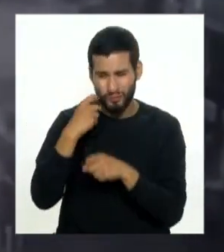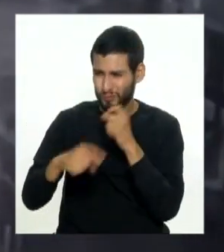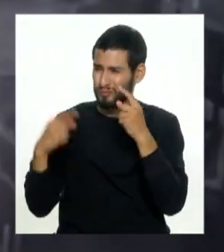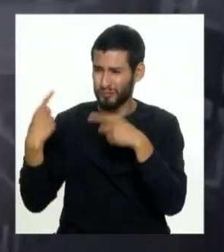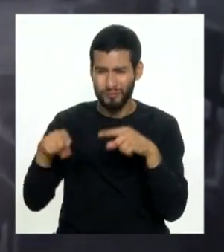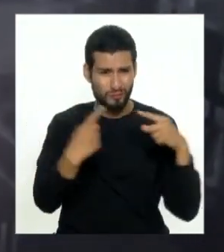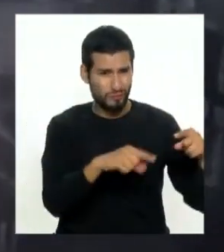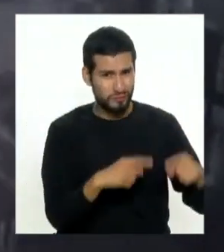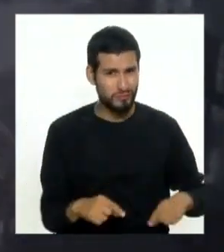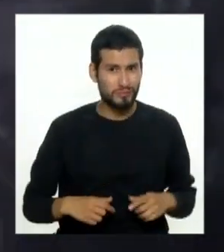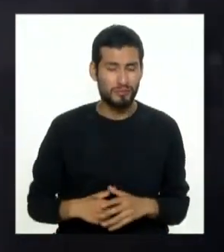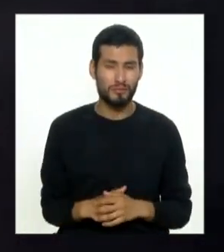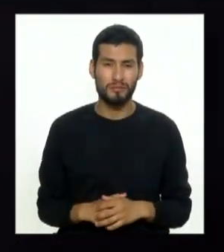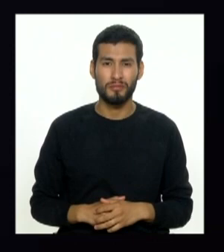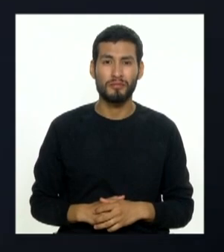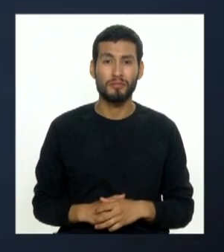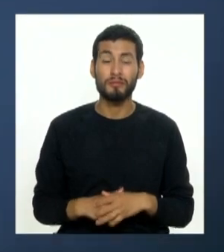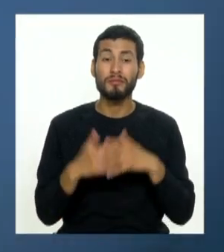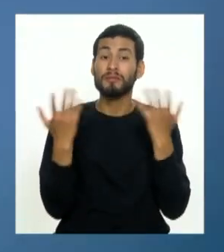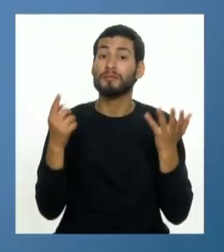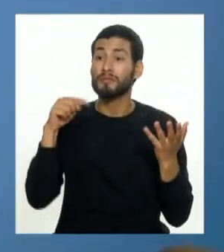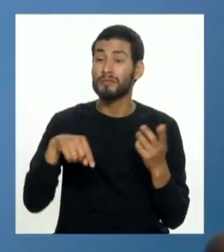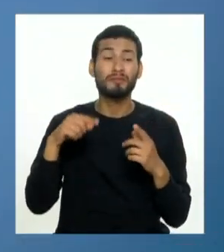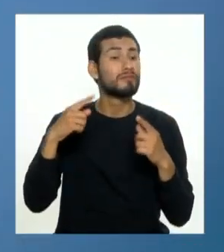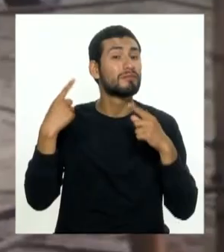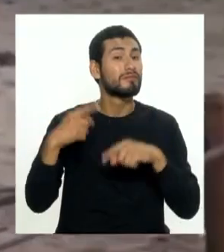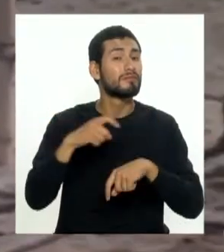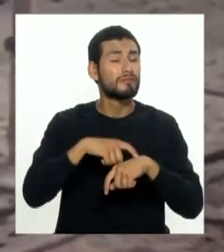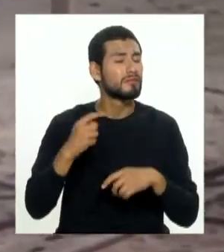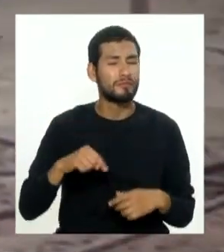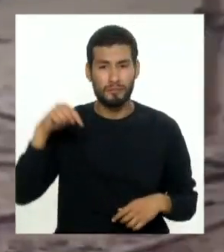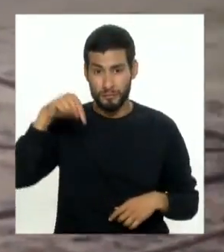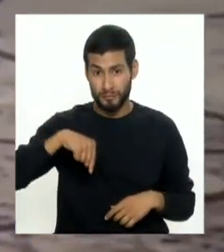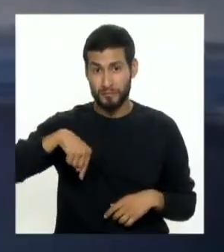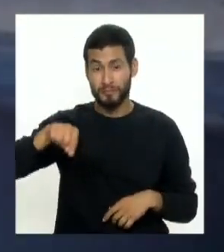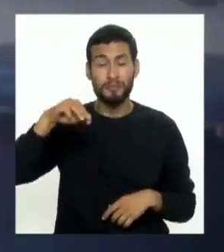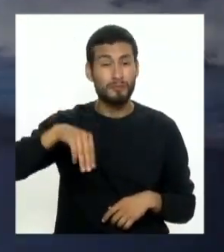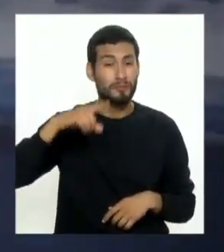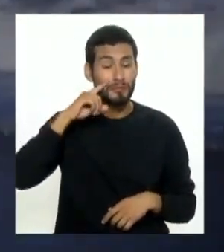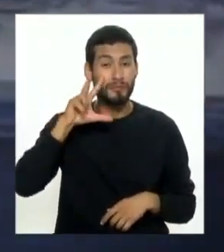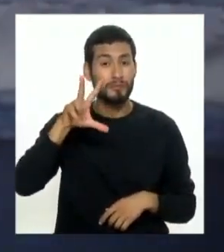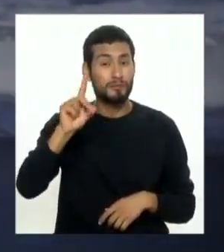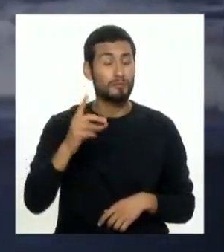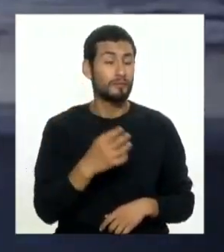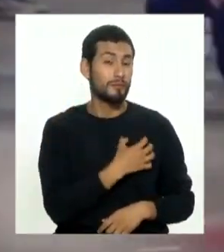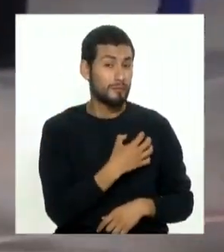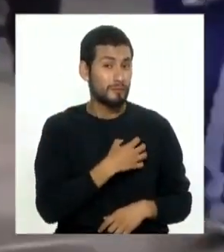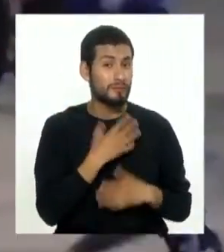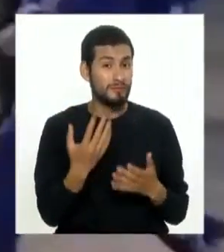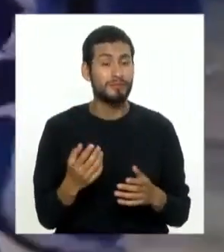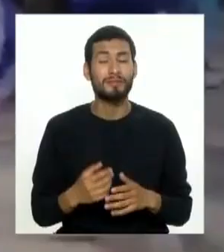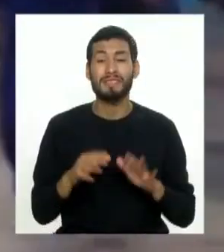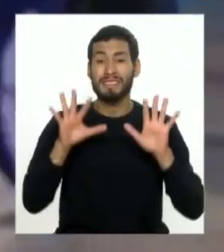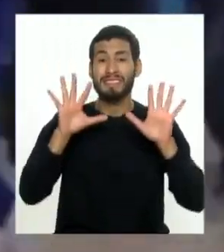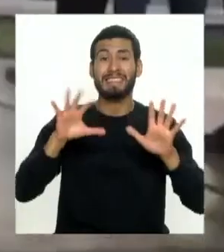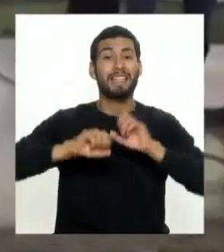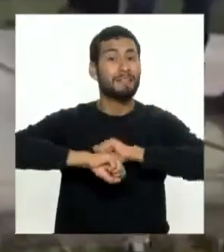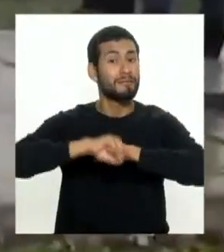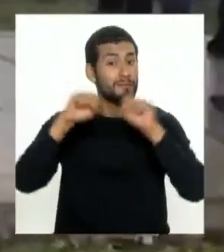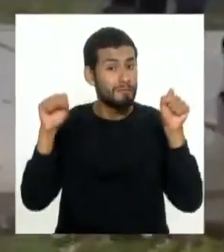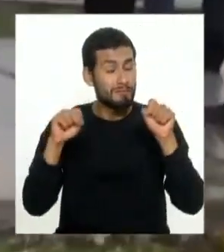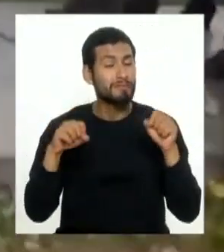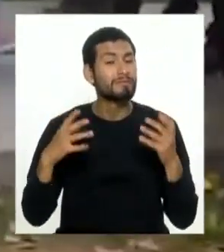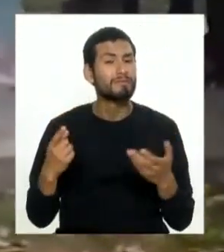irreparables ante esta situación este miércoles 31 de mayo a las 10 de la mañana